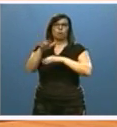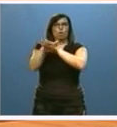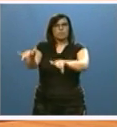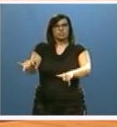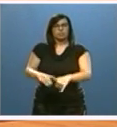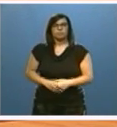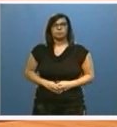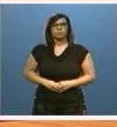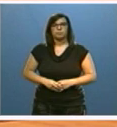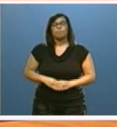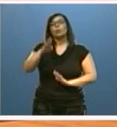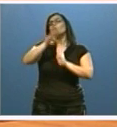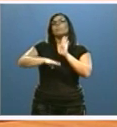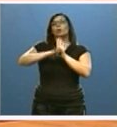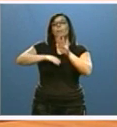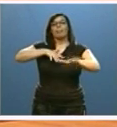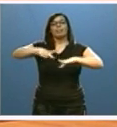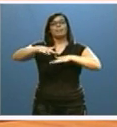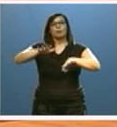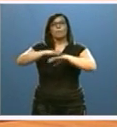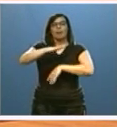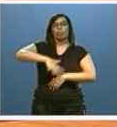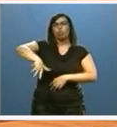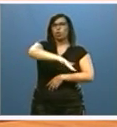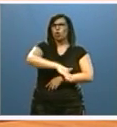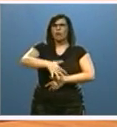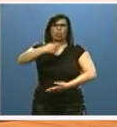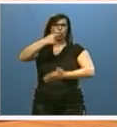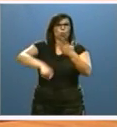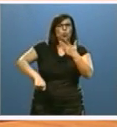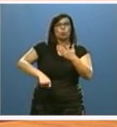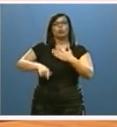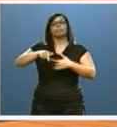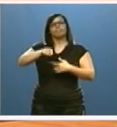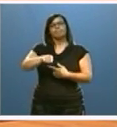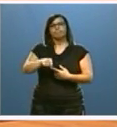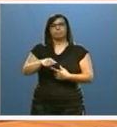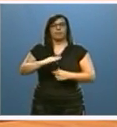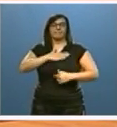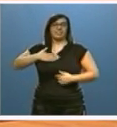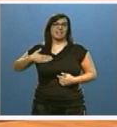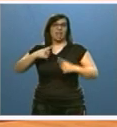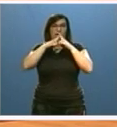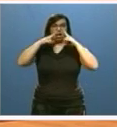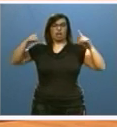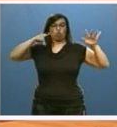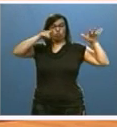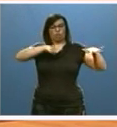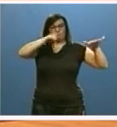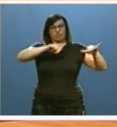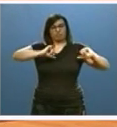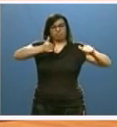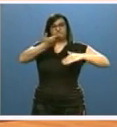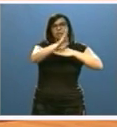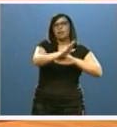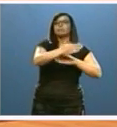Por lo que hace al programa de dinamización para las zonas con desafíos demográficos que estaba previsto presentar en el primer semestre de este año, hemos comenzado